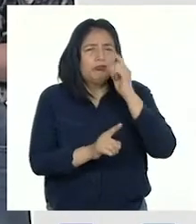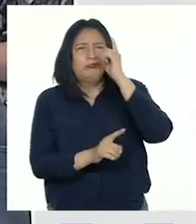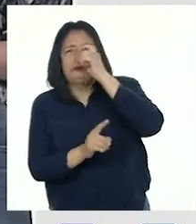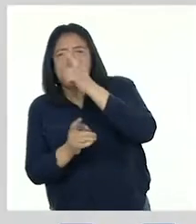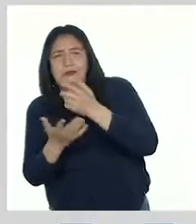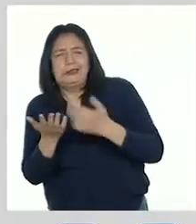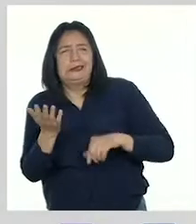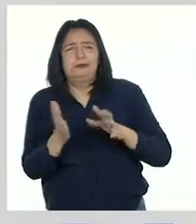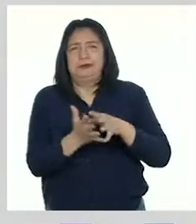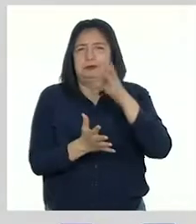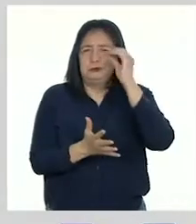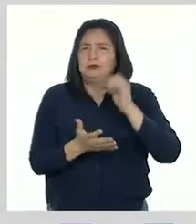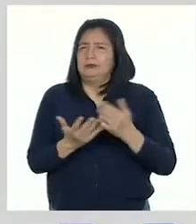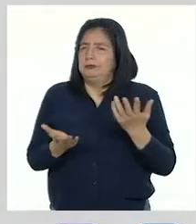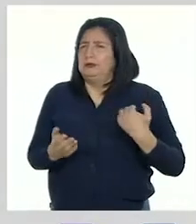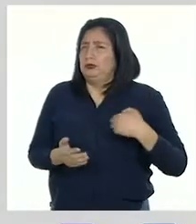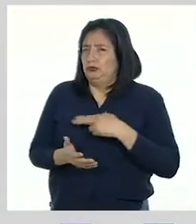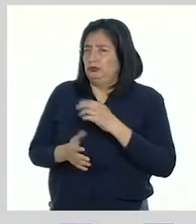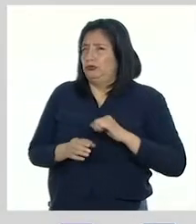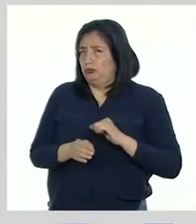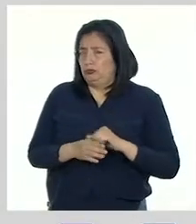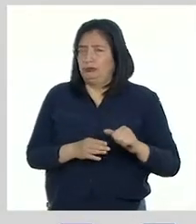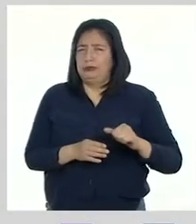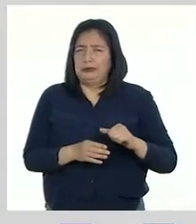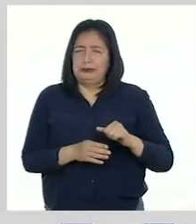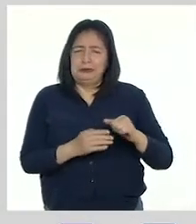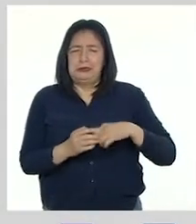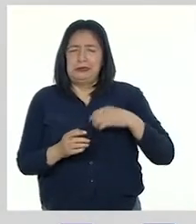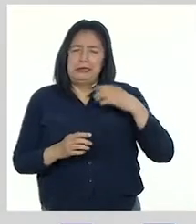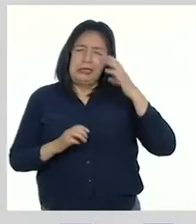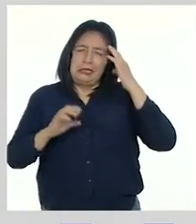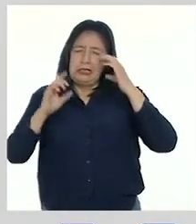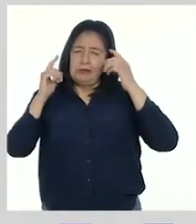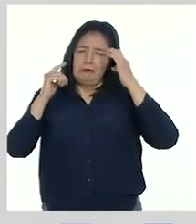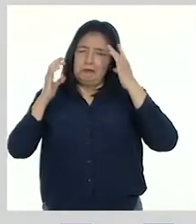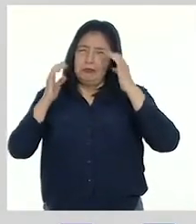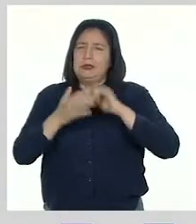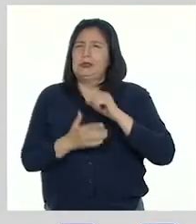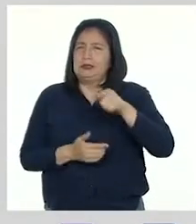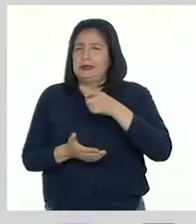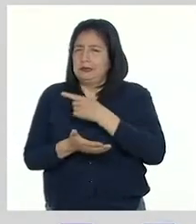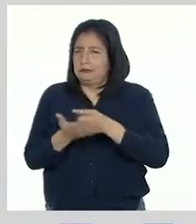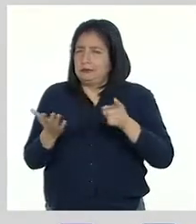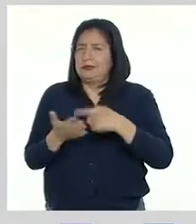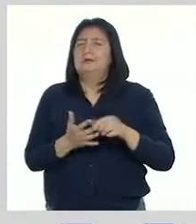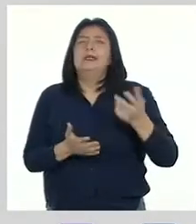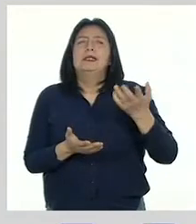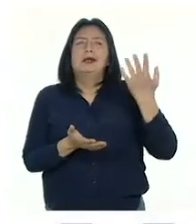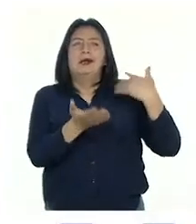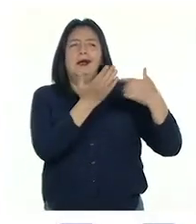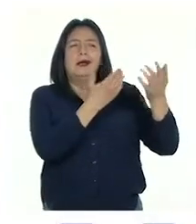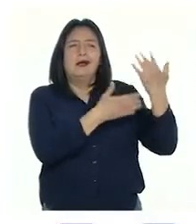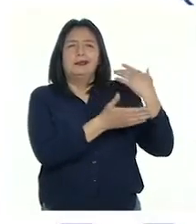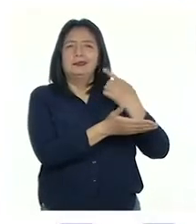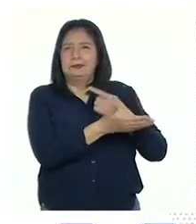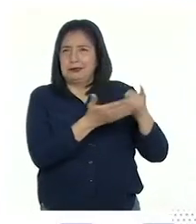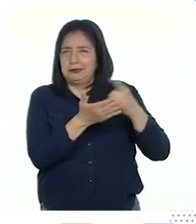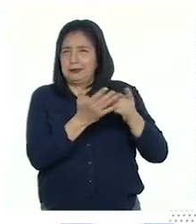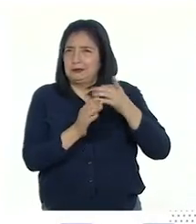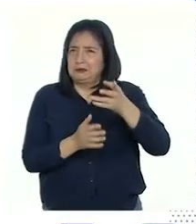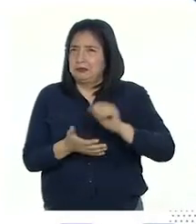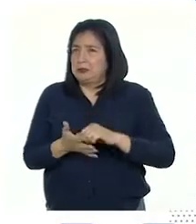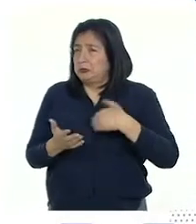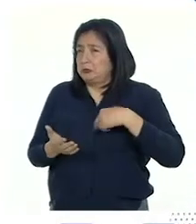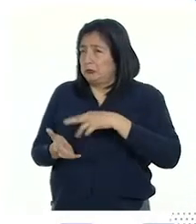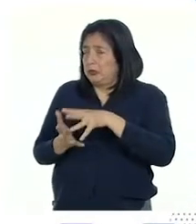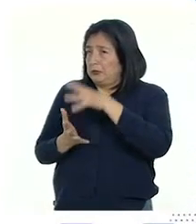aprendizaje. Para hacer nuestro ejercicio de reflexión, esta semana hemos escogido revisar las actividades que trabajamos semanas atrás, en